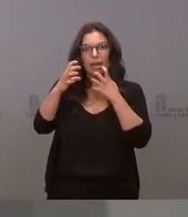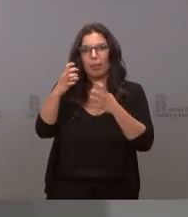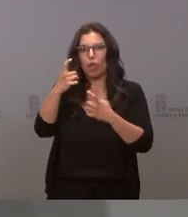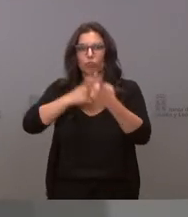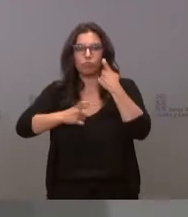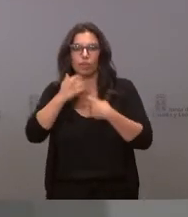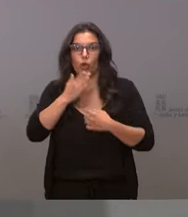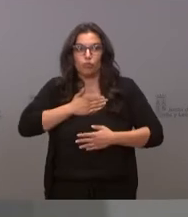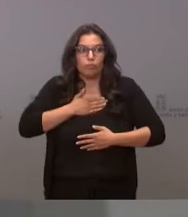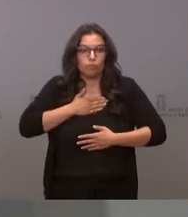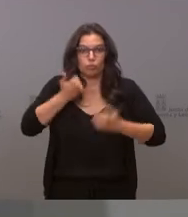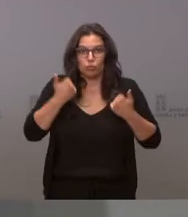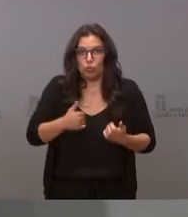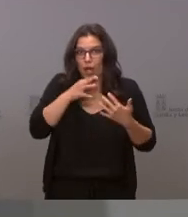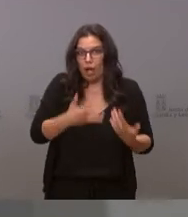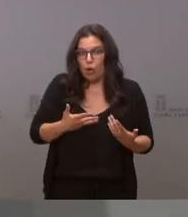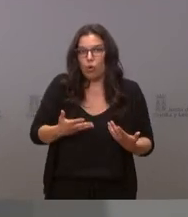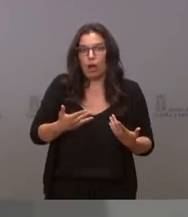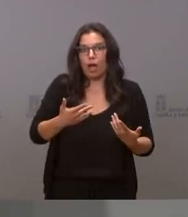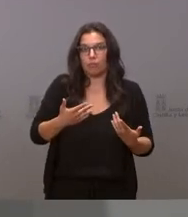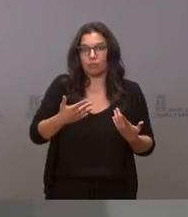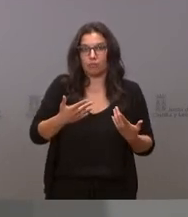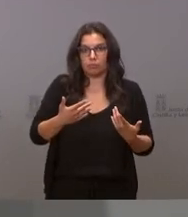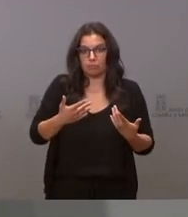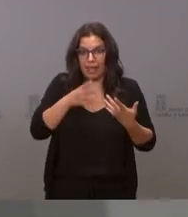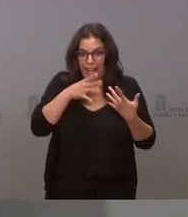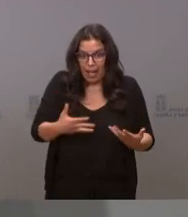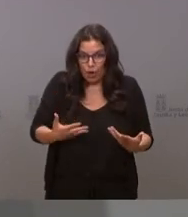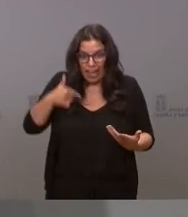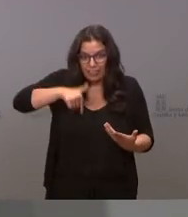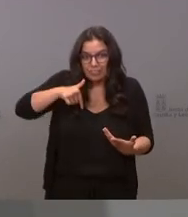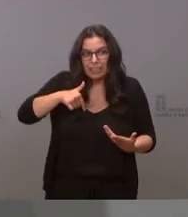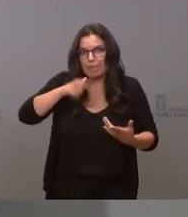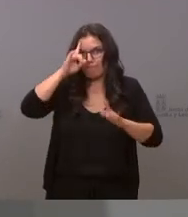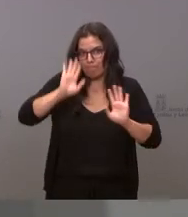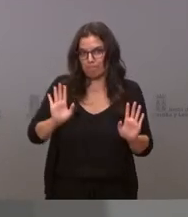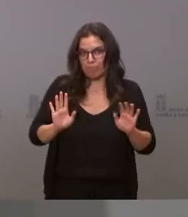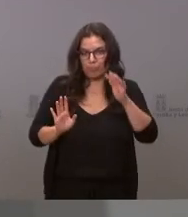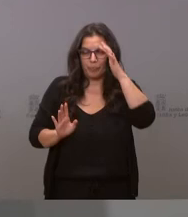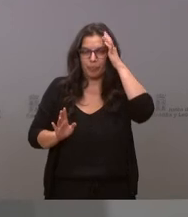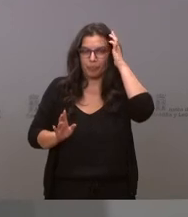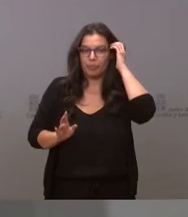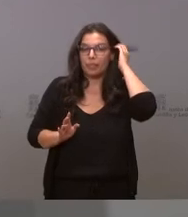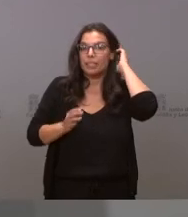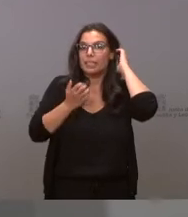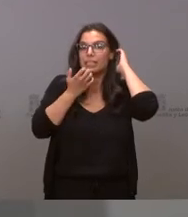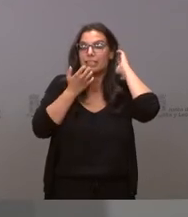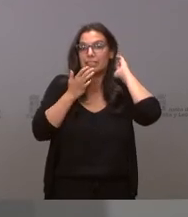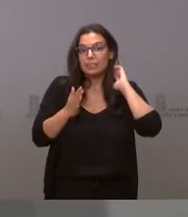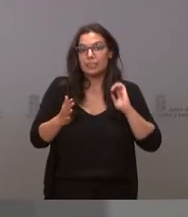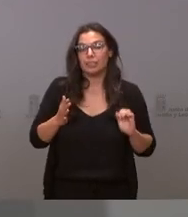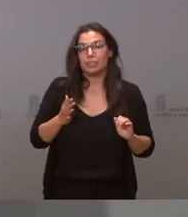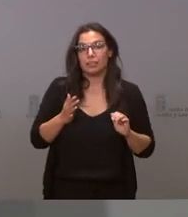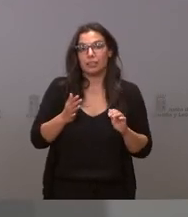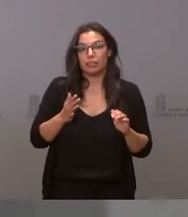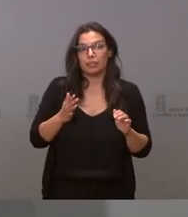este momento a mí no me consta en este momento en este momento que le estoy hablando hoy ahora aquí naturalmente todo el